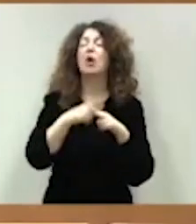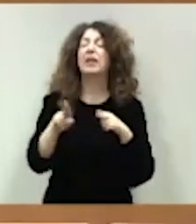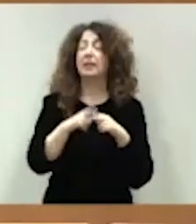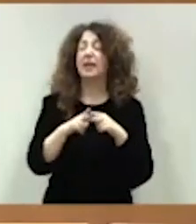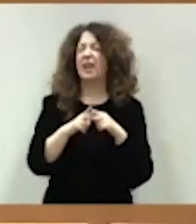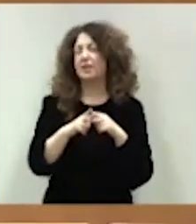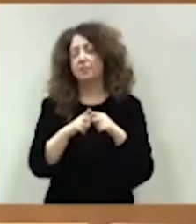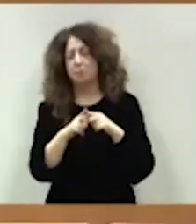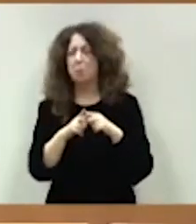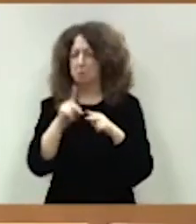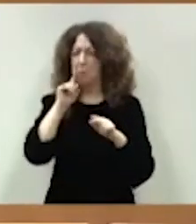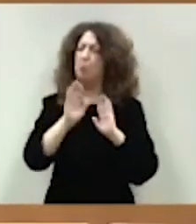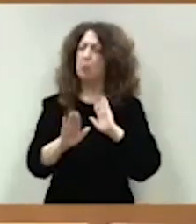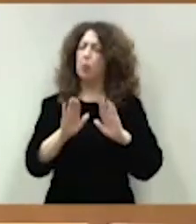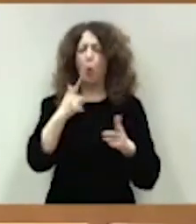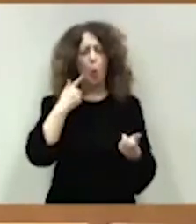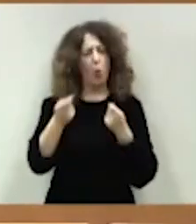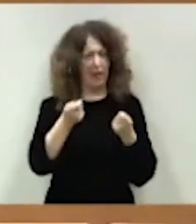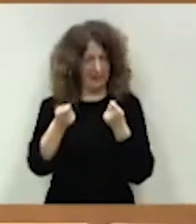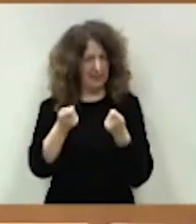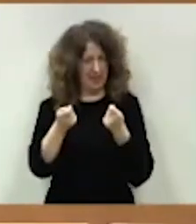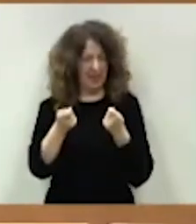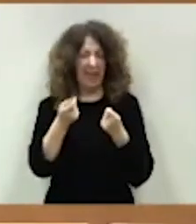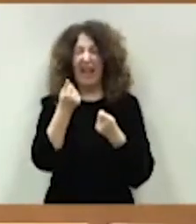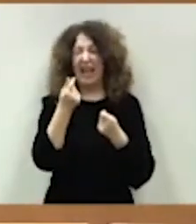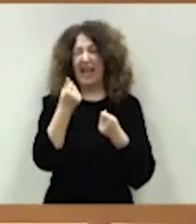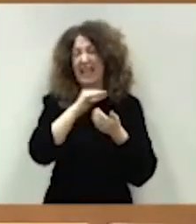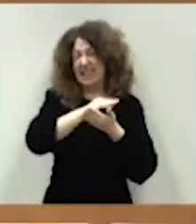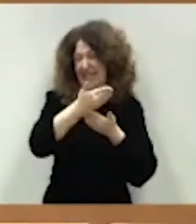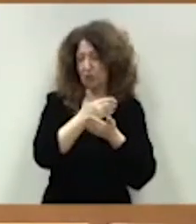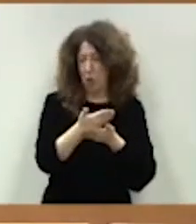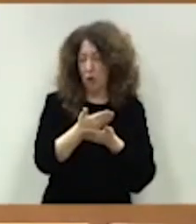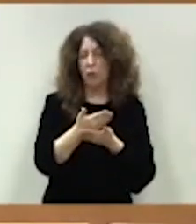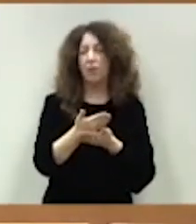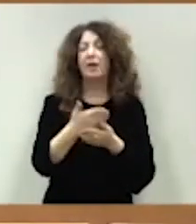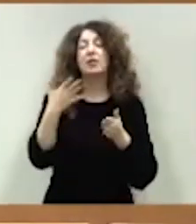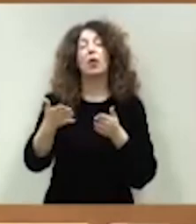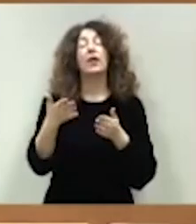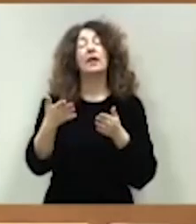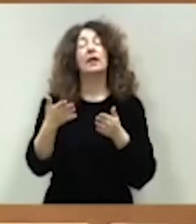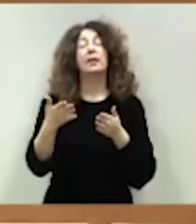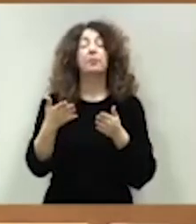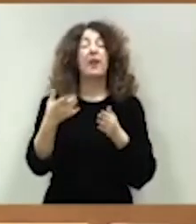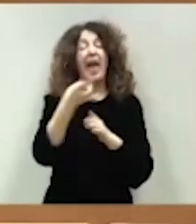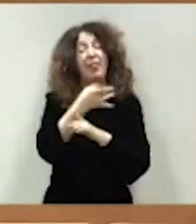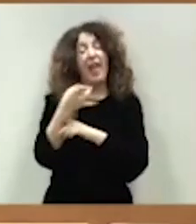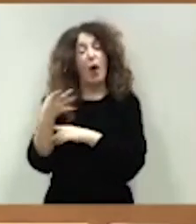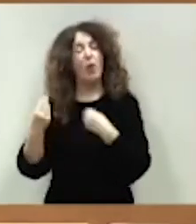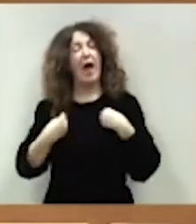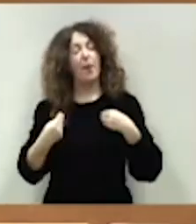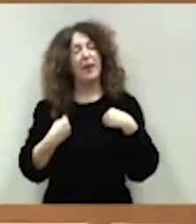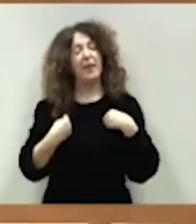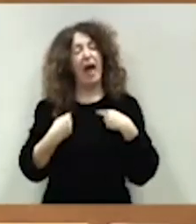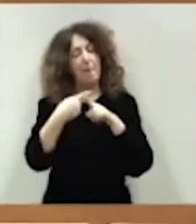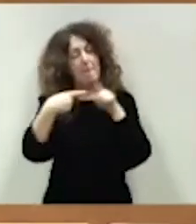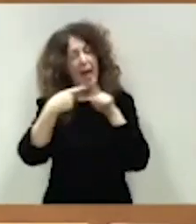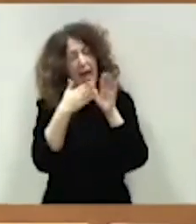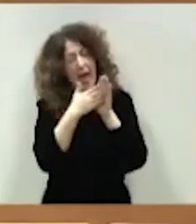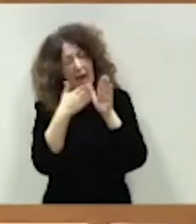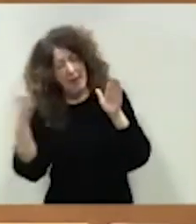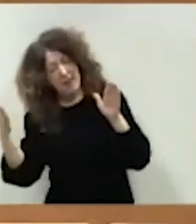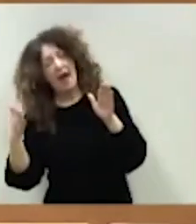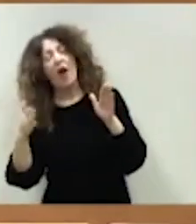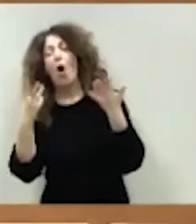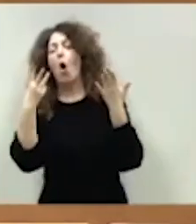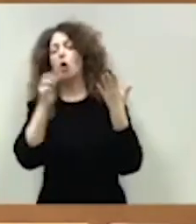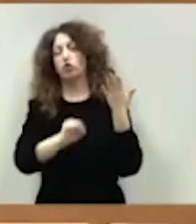conoce muy prudente por parte del Tesoro alargando la vida media de la deuda hasta el entorno de ocho años que suaviza